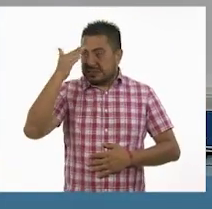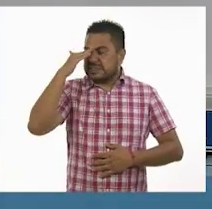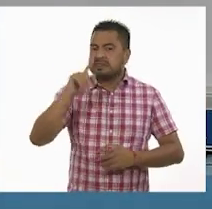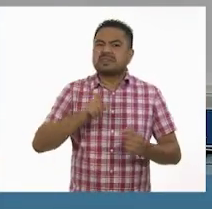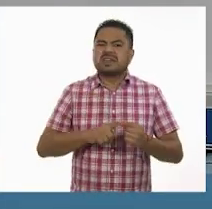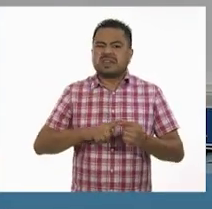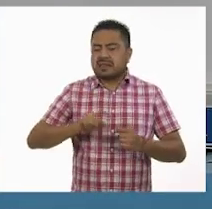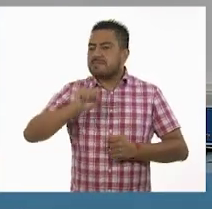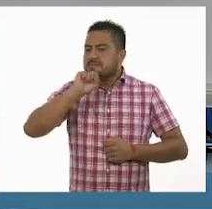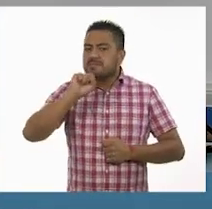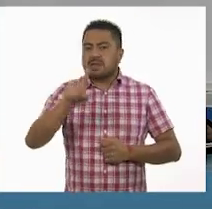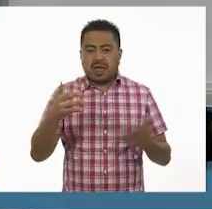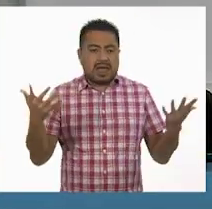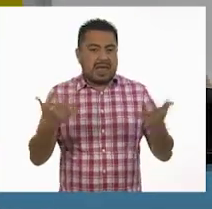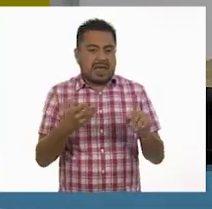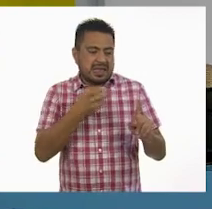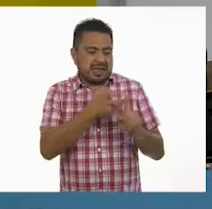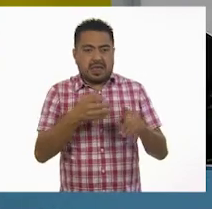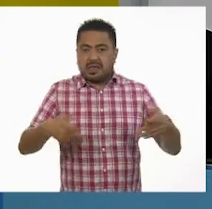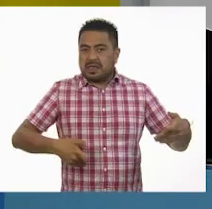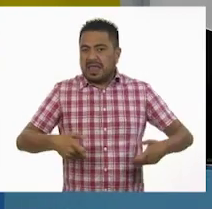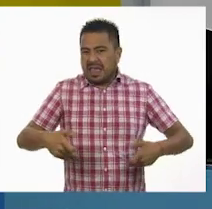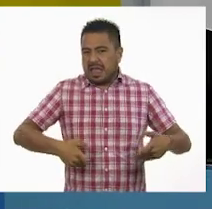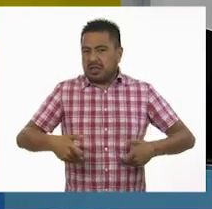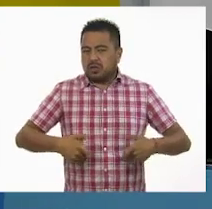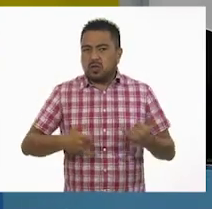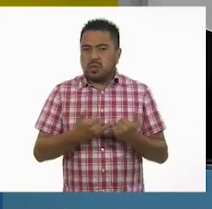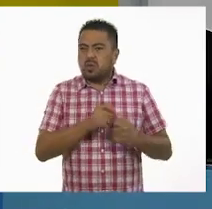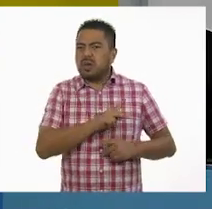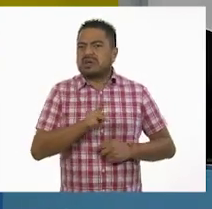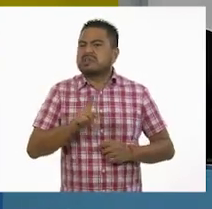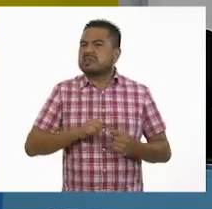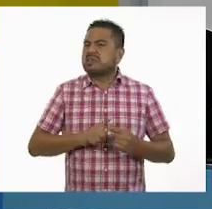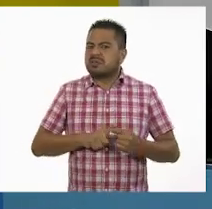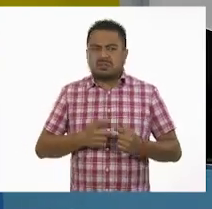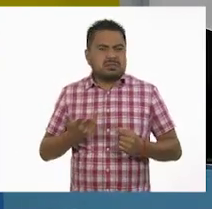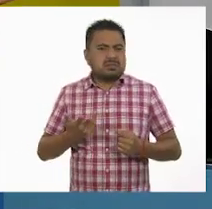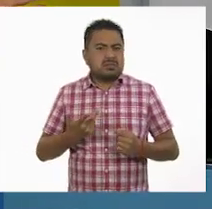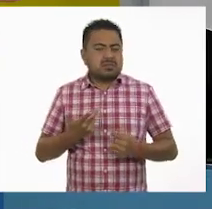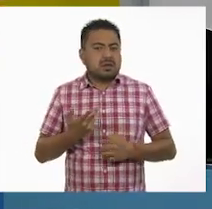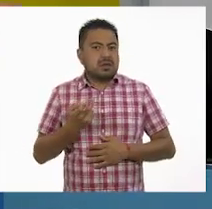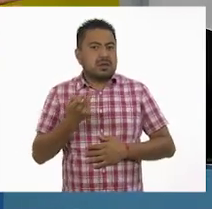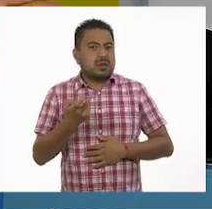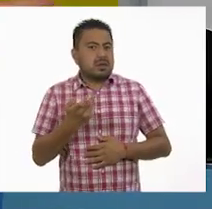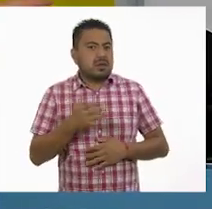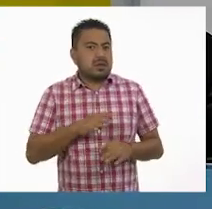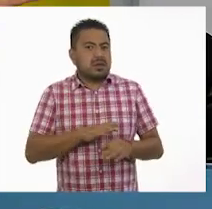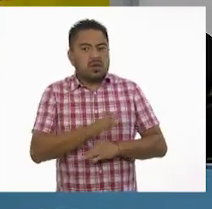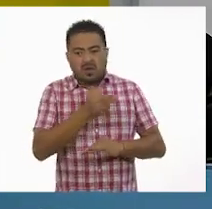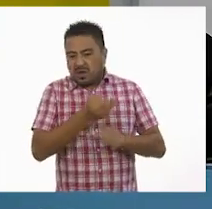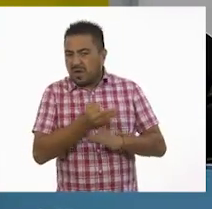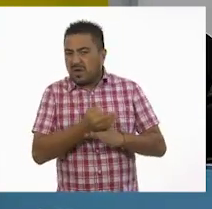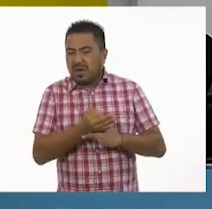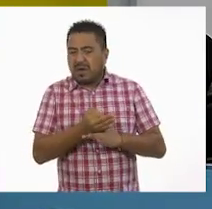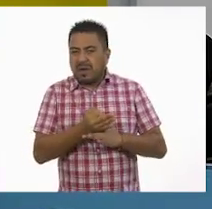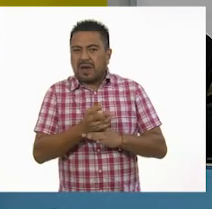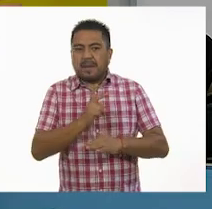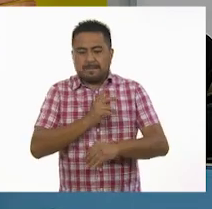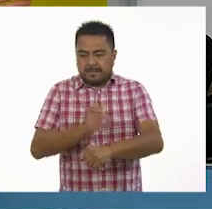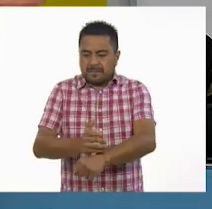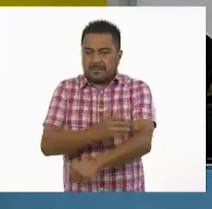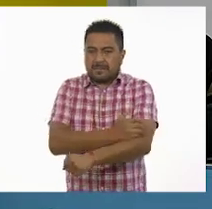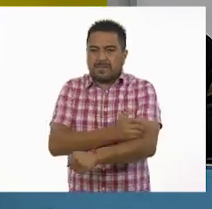también hizo este tipo de teatro simbólico? ¿Quién? Sí, pues nada más y nada menos que nuestros